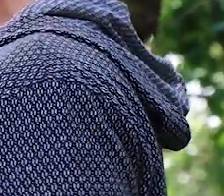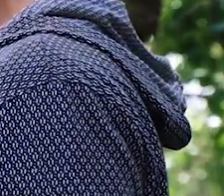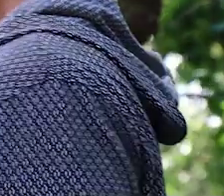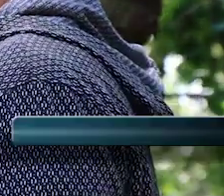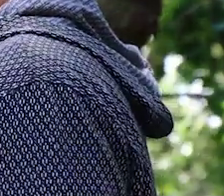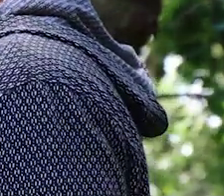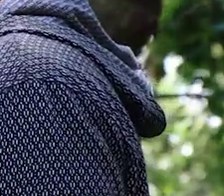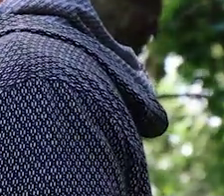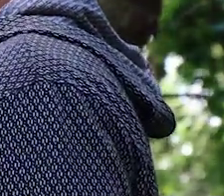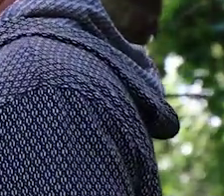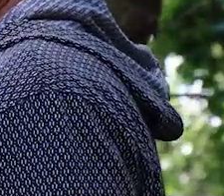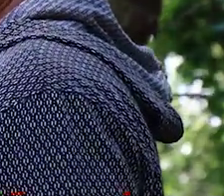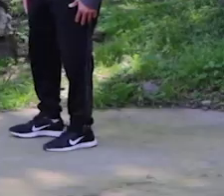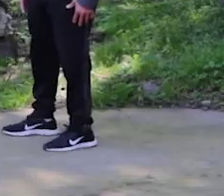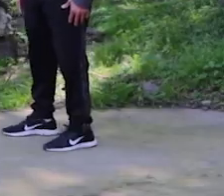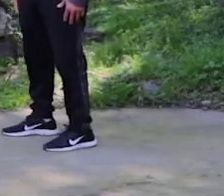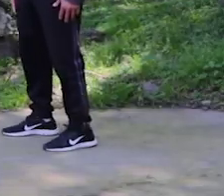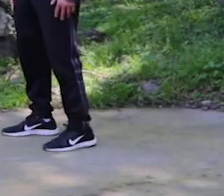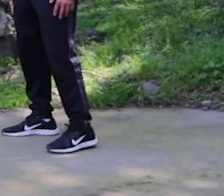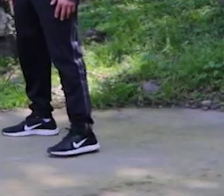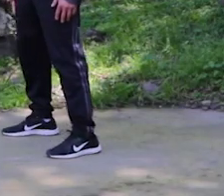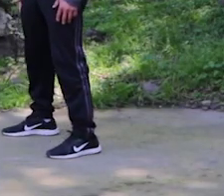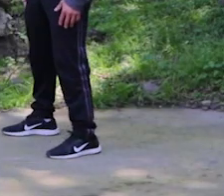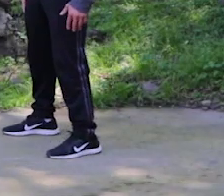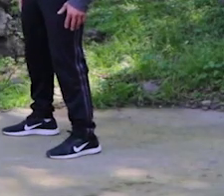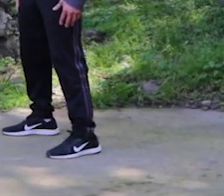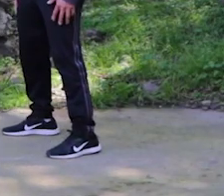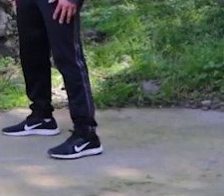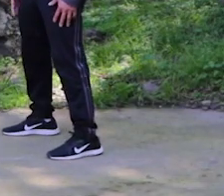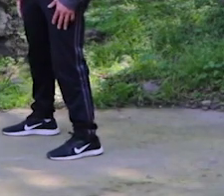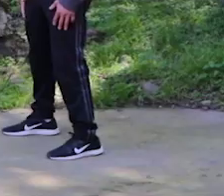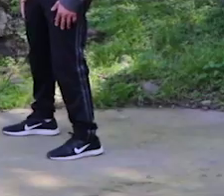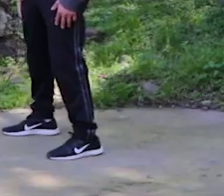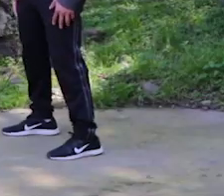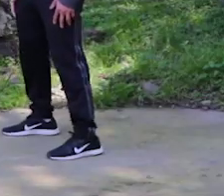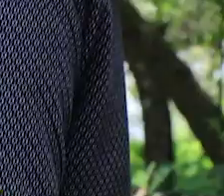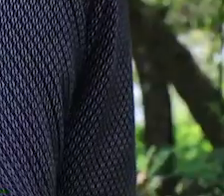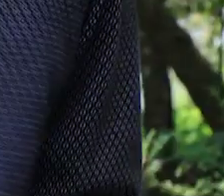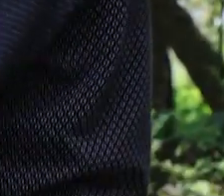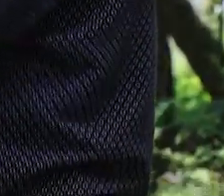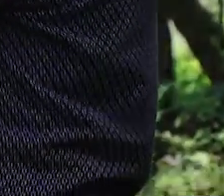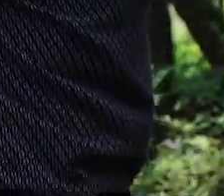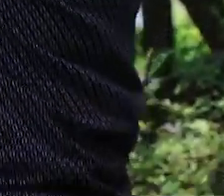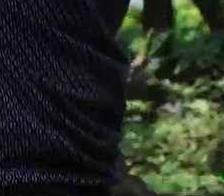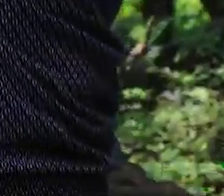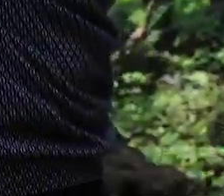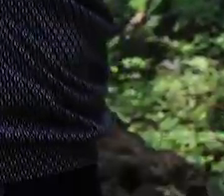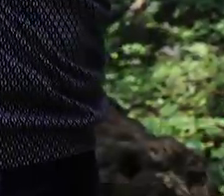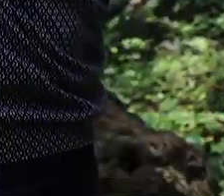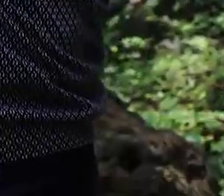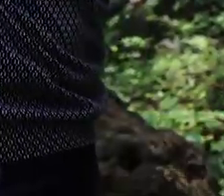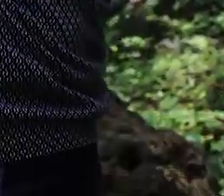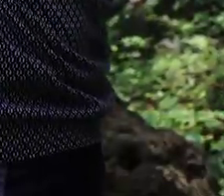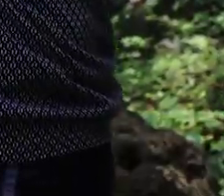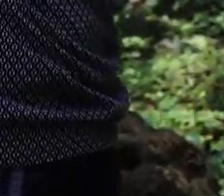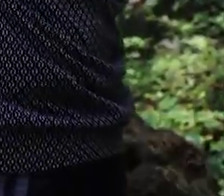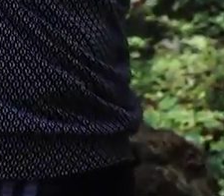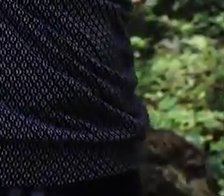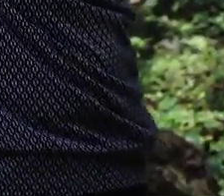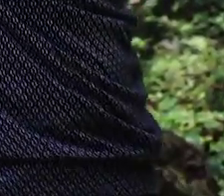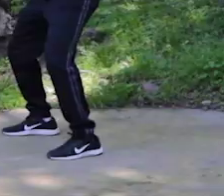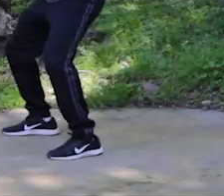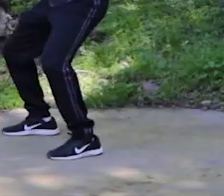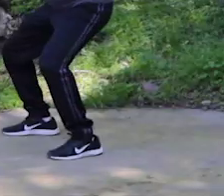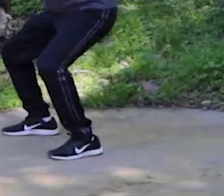a pararnos. Vamos a abrir nuestro compás de tal manera que nos estamos cómodos. Extendemos brazo al frente